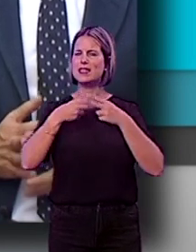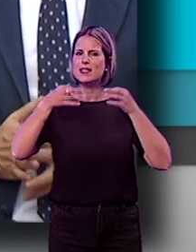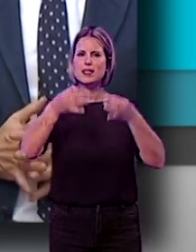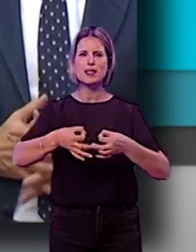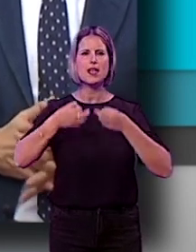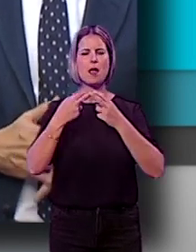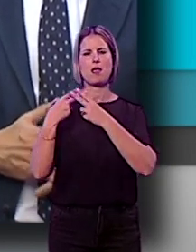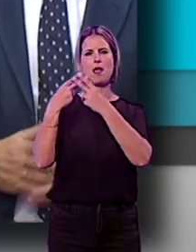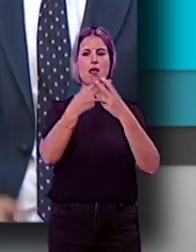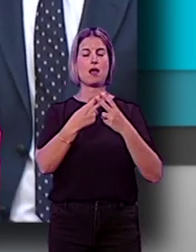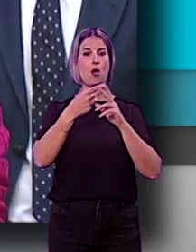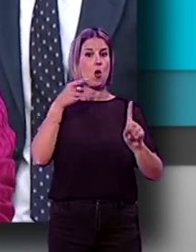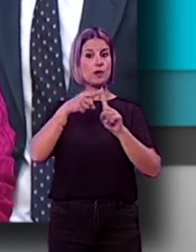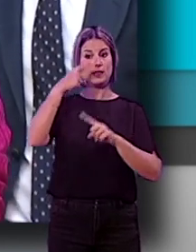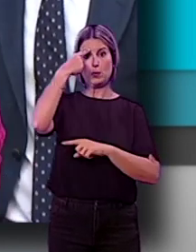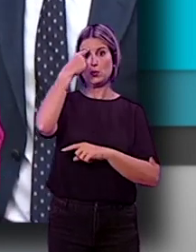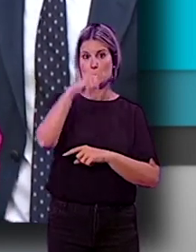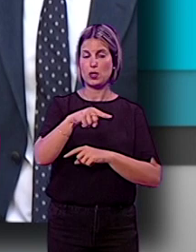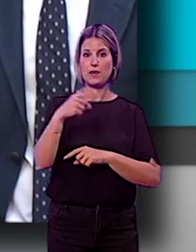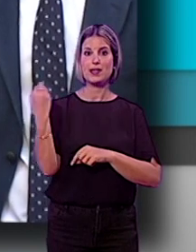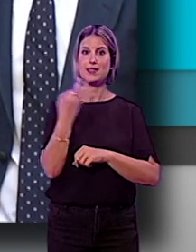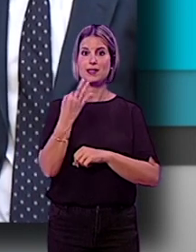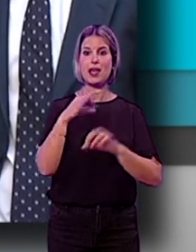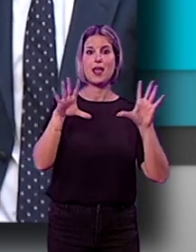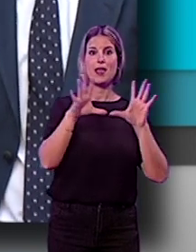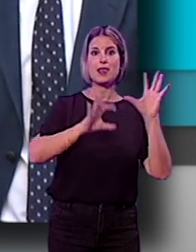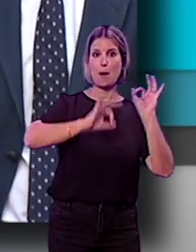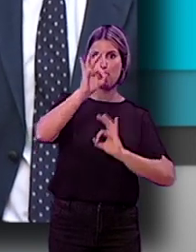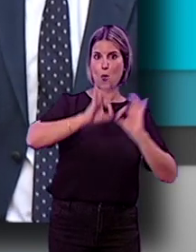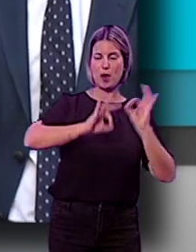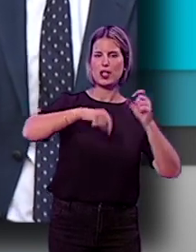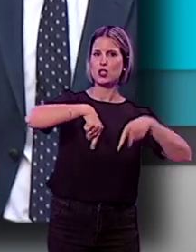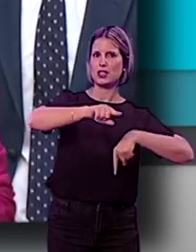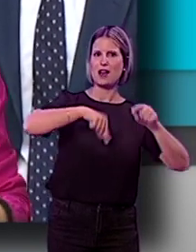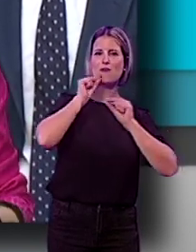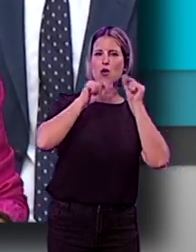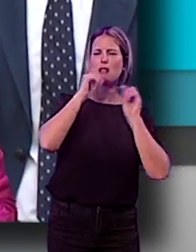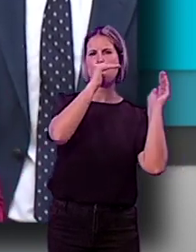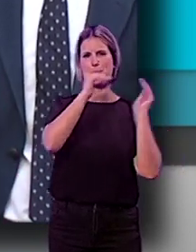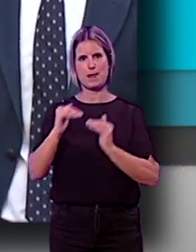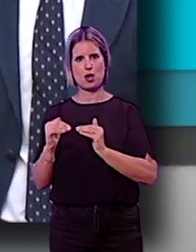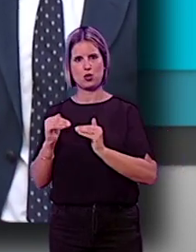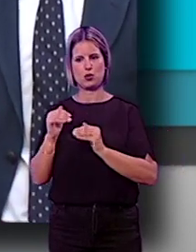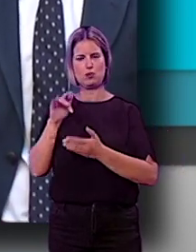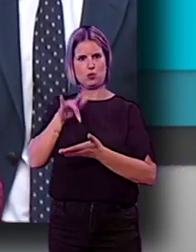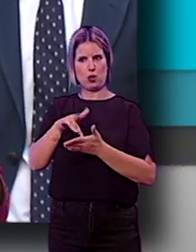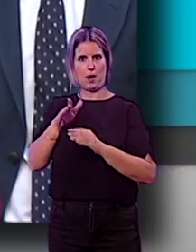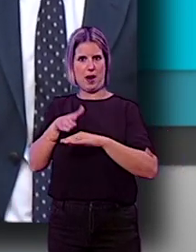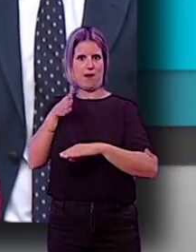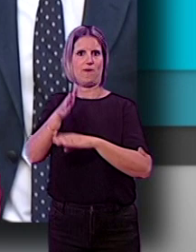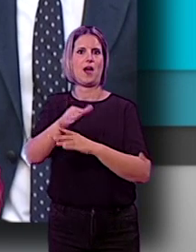y nuestra intención, como sabes, es reducir un 10% el tráfico contaminante que accede a nuestra ciudad,